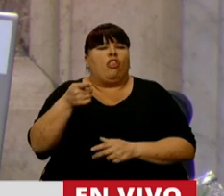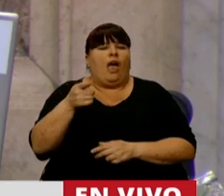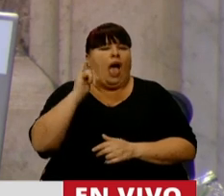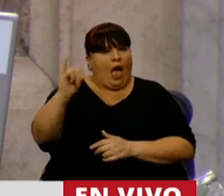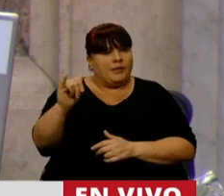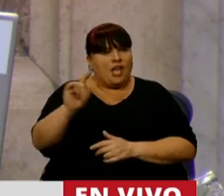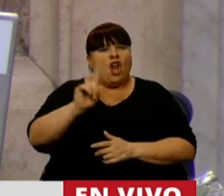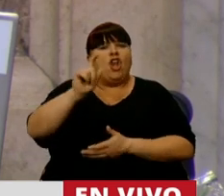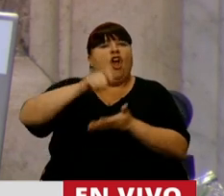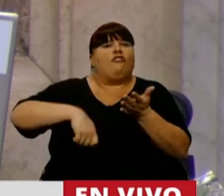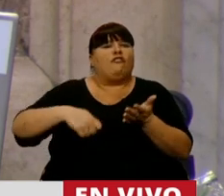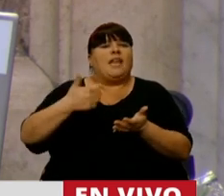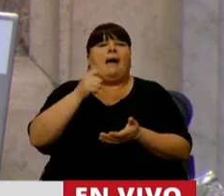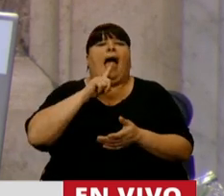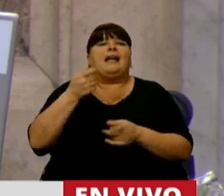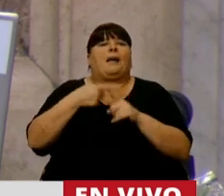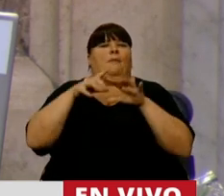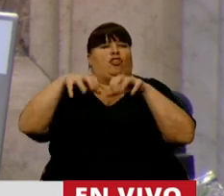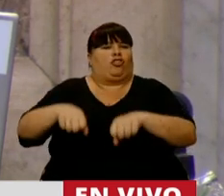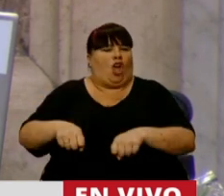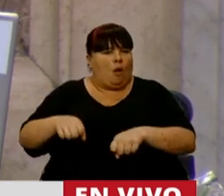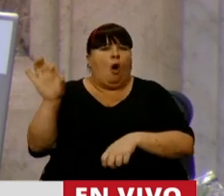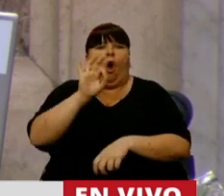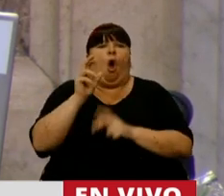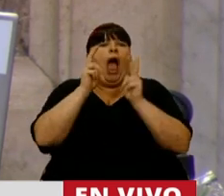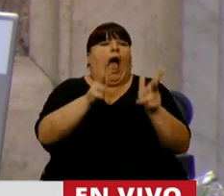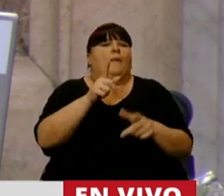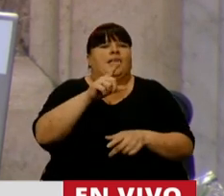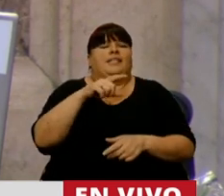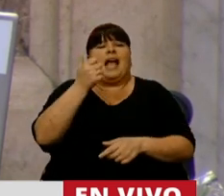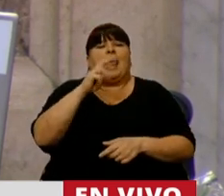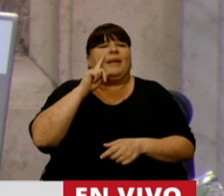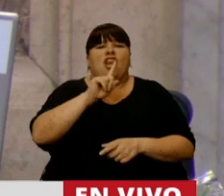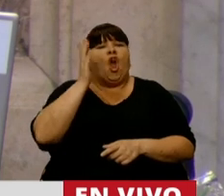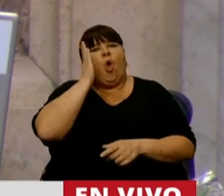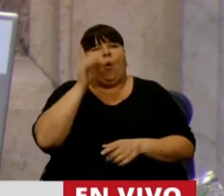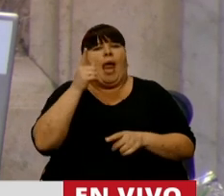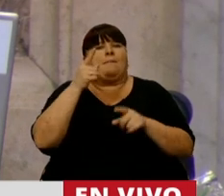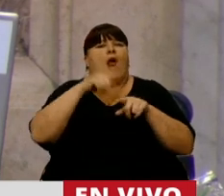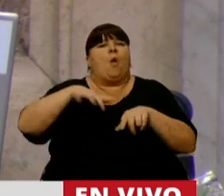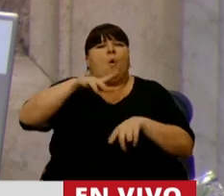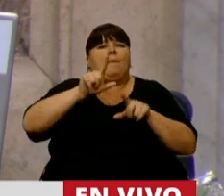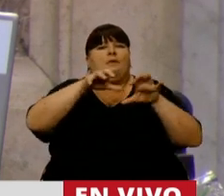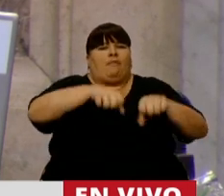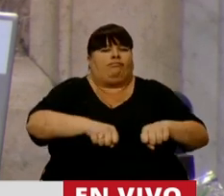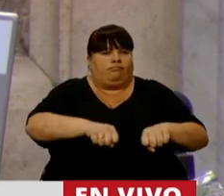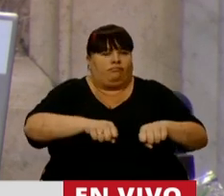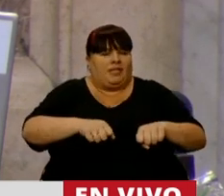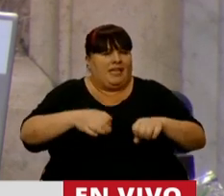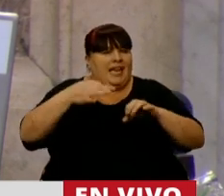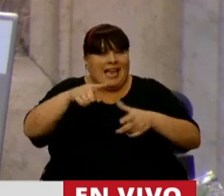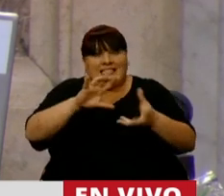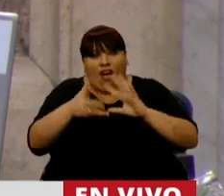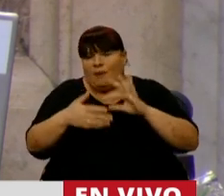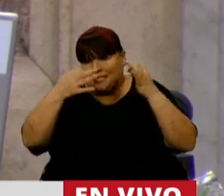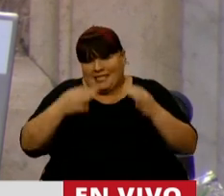firme las actas de las tomas o podrían decirle a Carpinetti que no duerman las usurpaciones. Posiblemente de esa